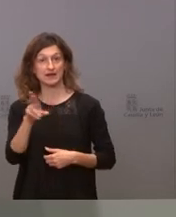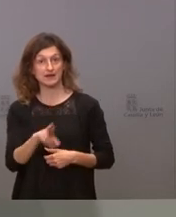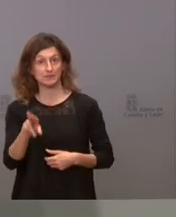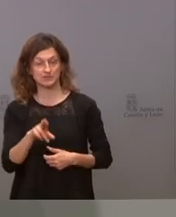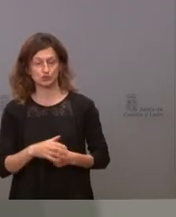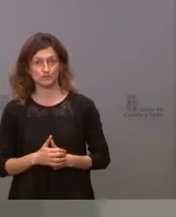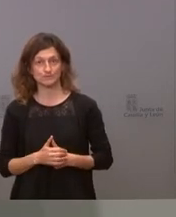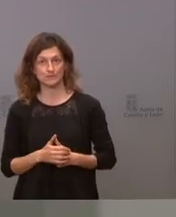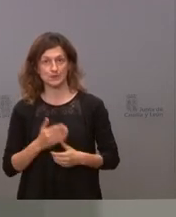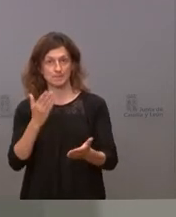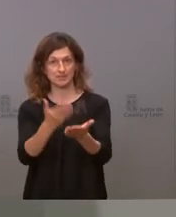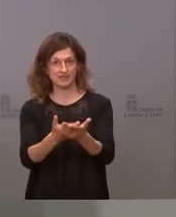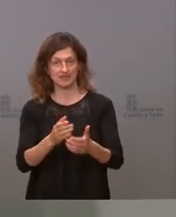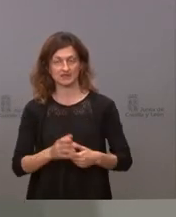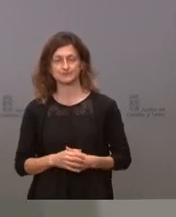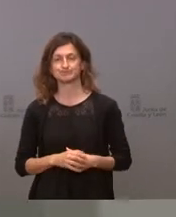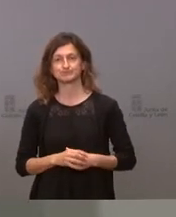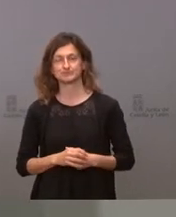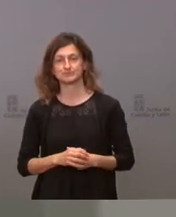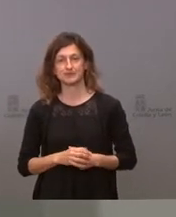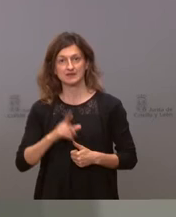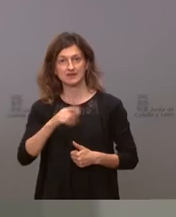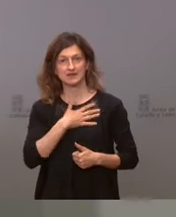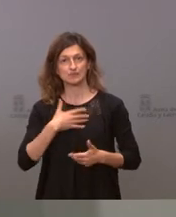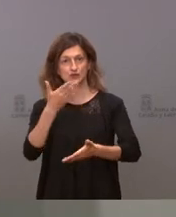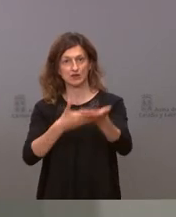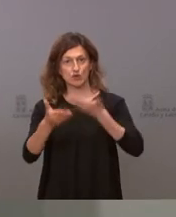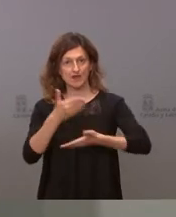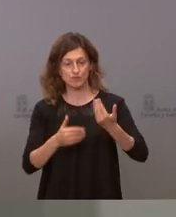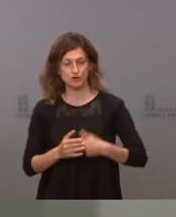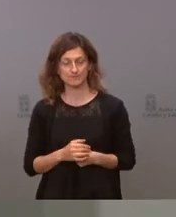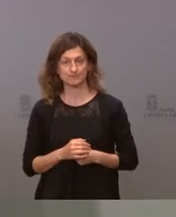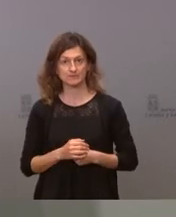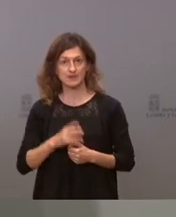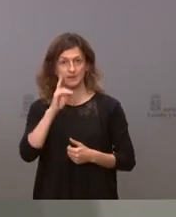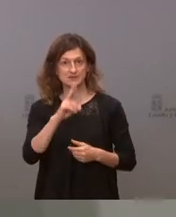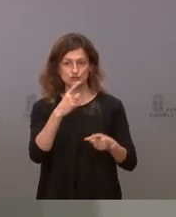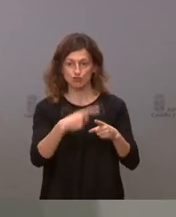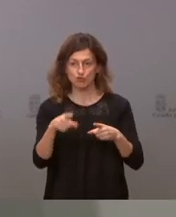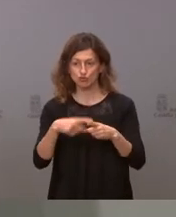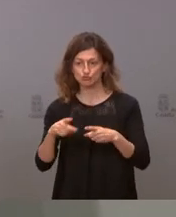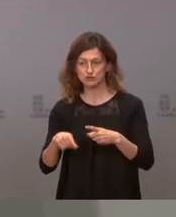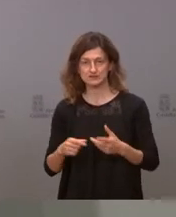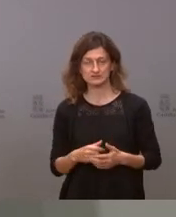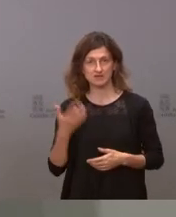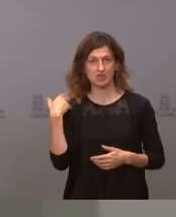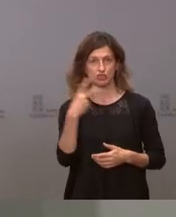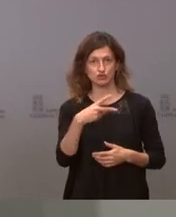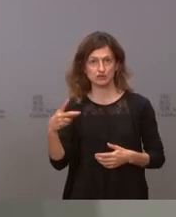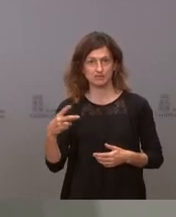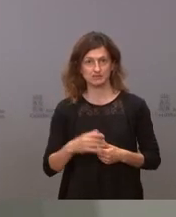nuestra petición de que de que colaboren hemos visto cosas hace dos semanas